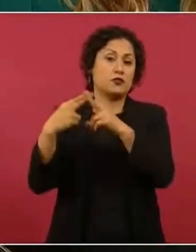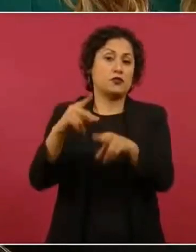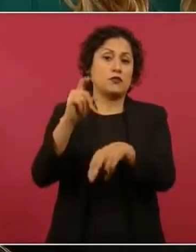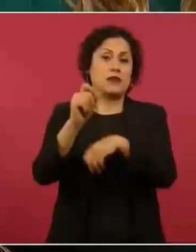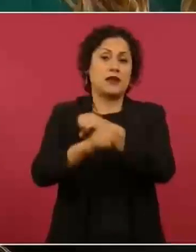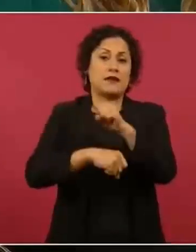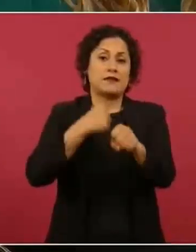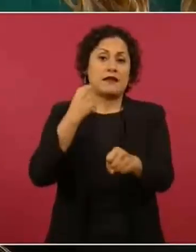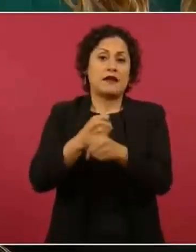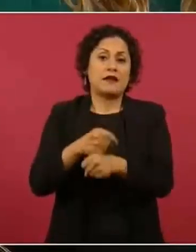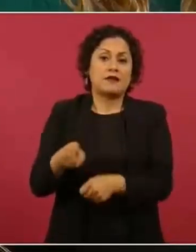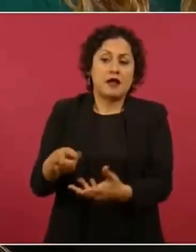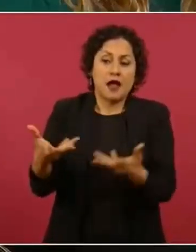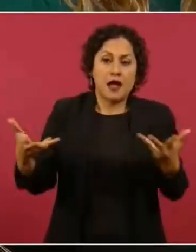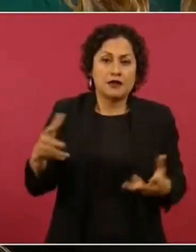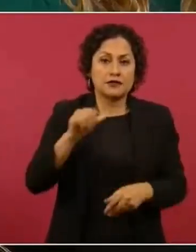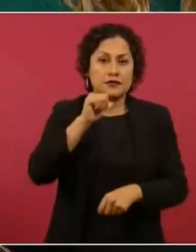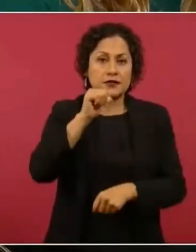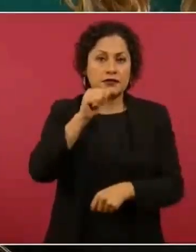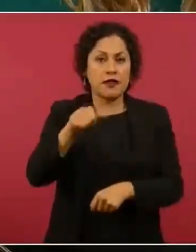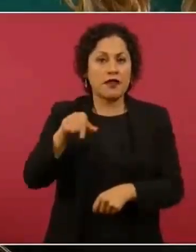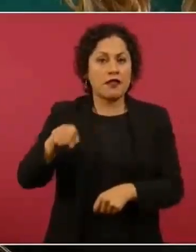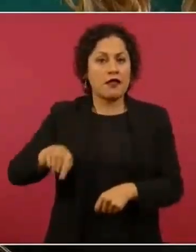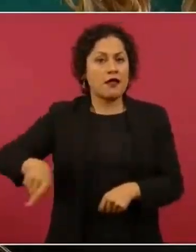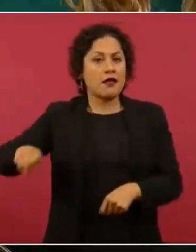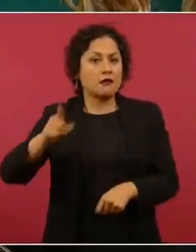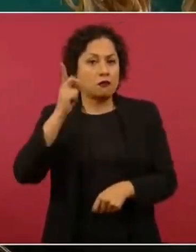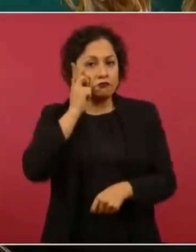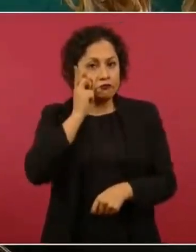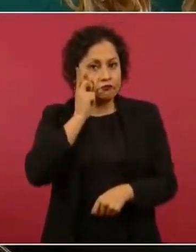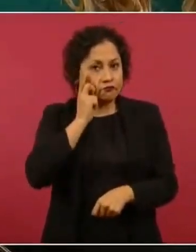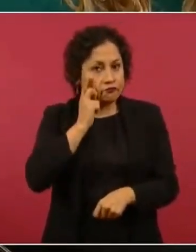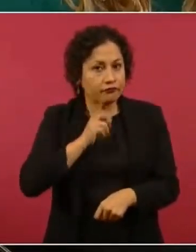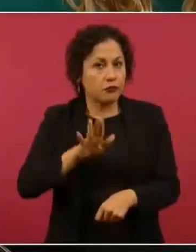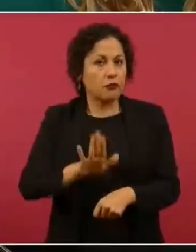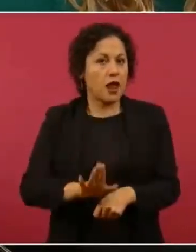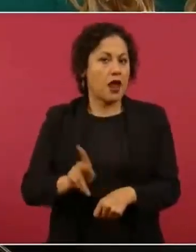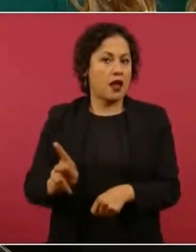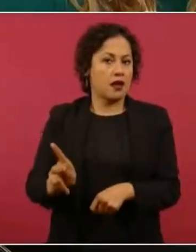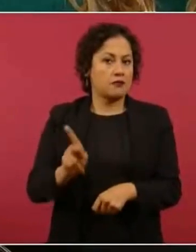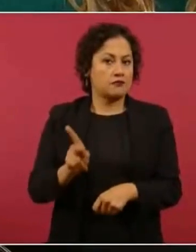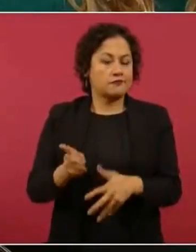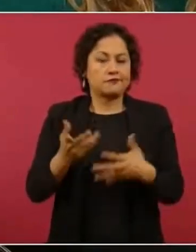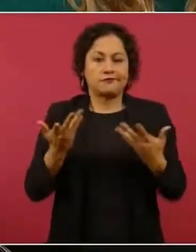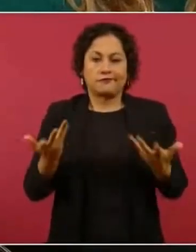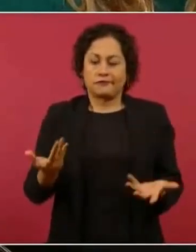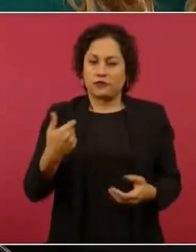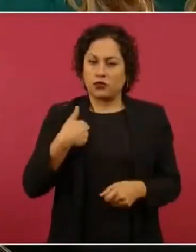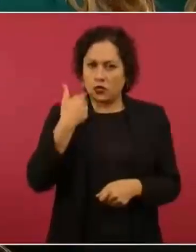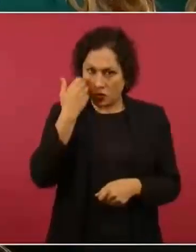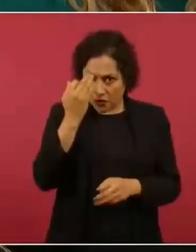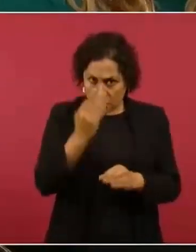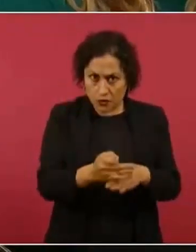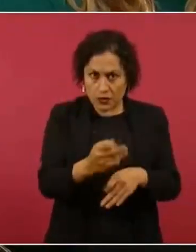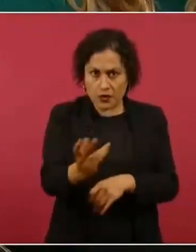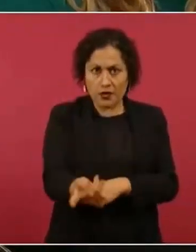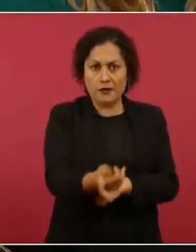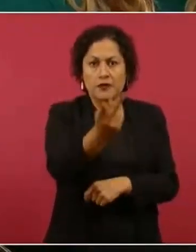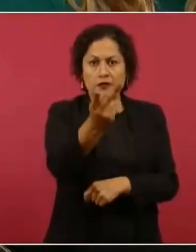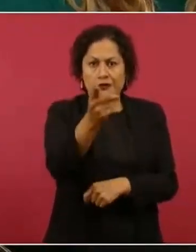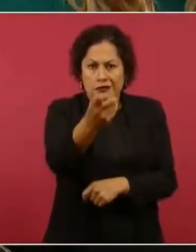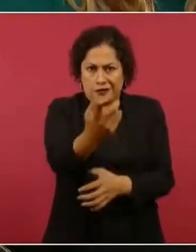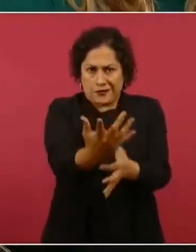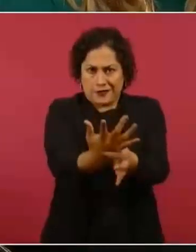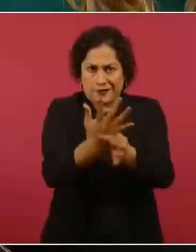un área de simulación, señor Presidente. Preguntarle cómo será que a fines de este año